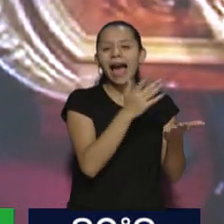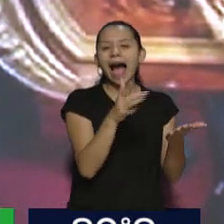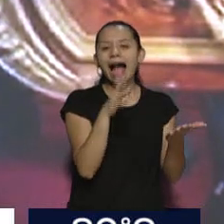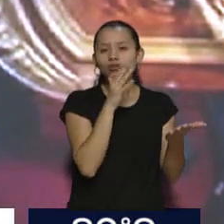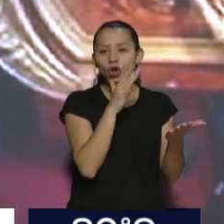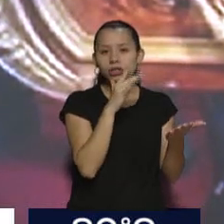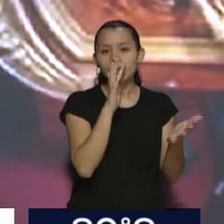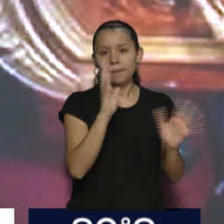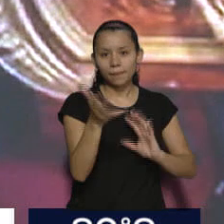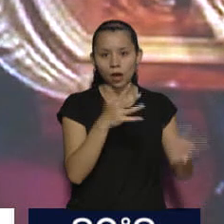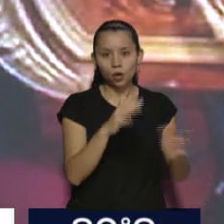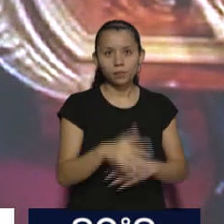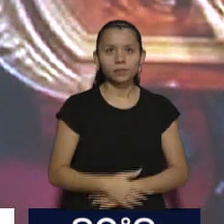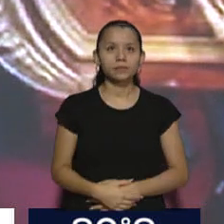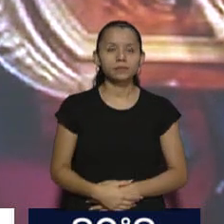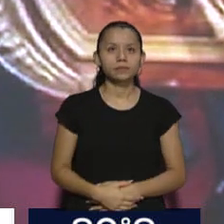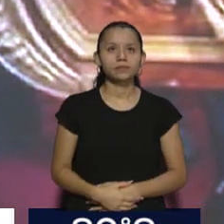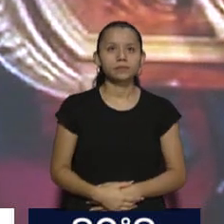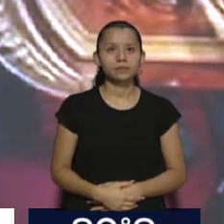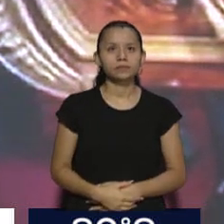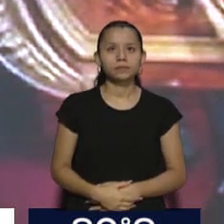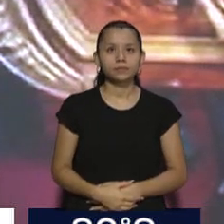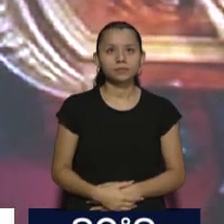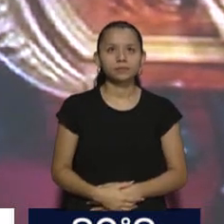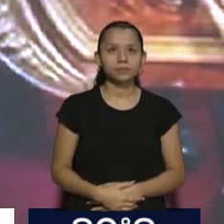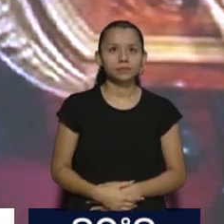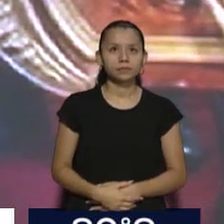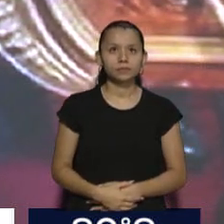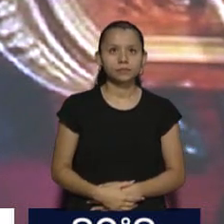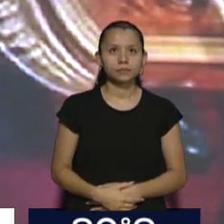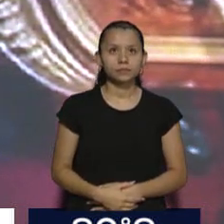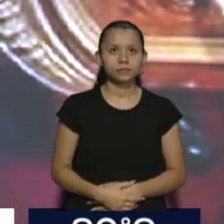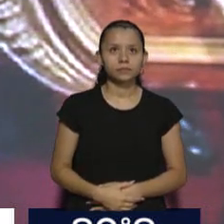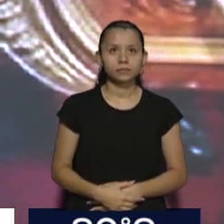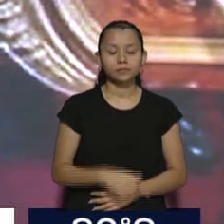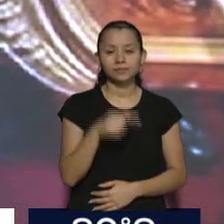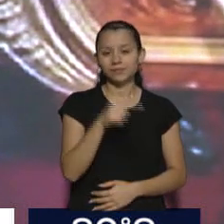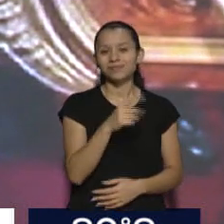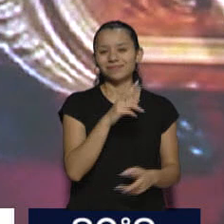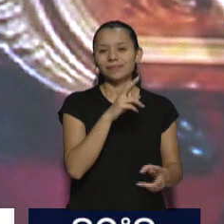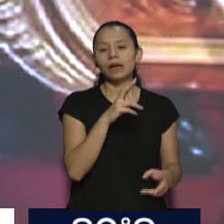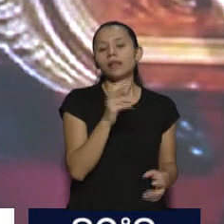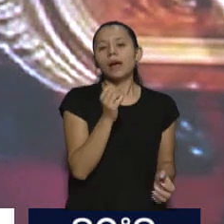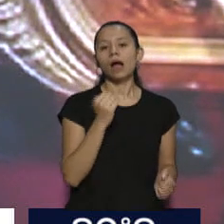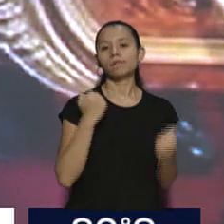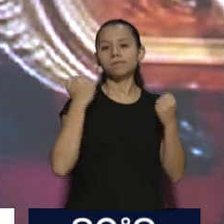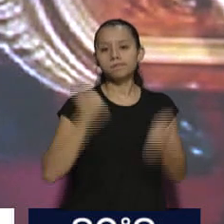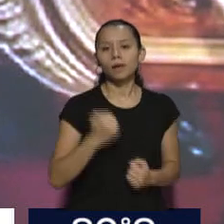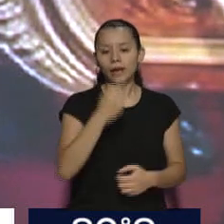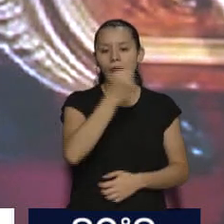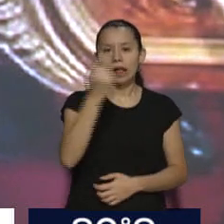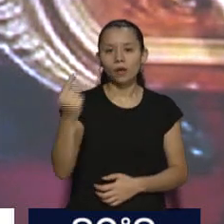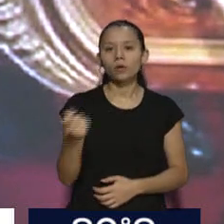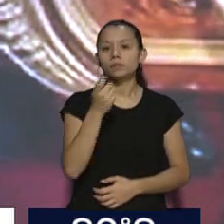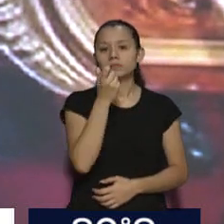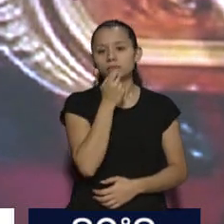es básicamente quien expone su postura, porque después García Abior lo que dice, adhiero, básicamente. No, no, no agrega mucho